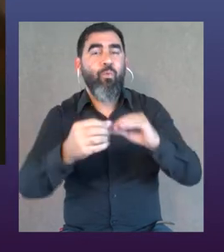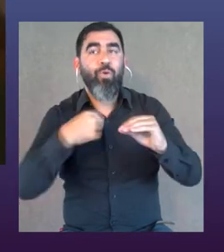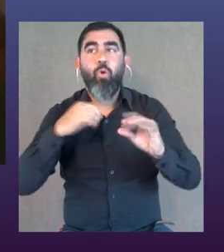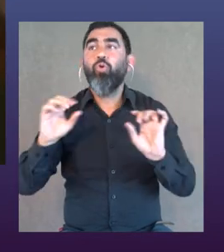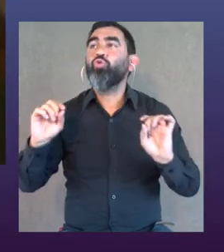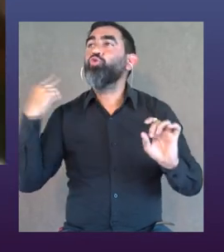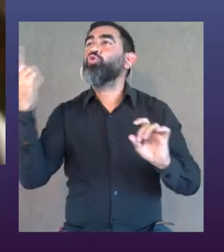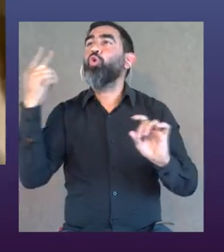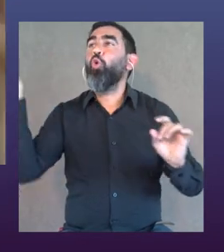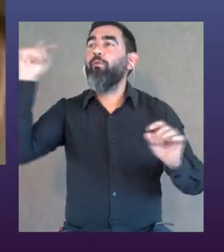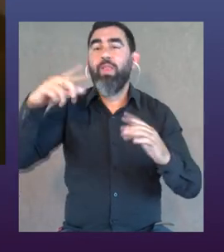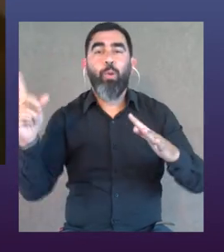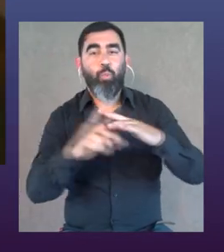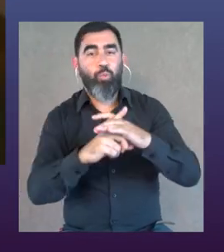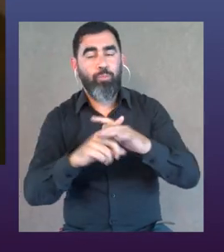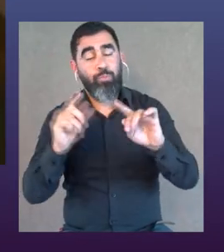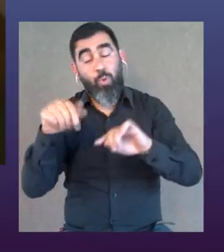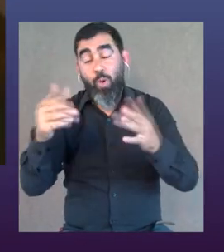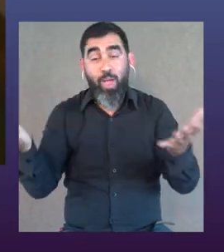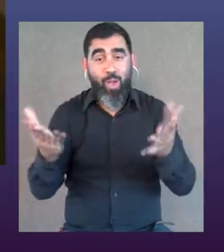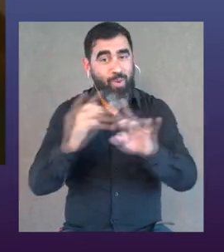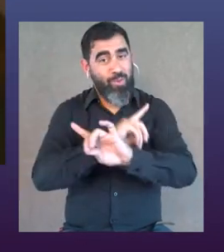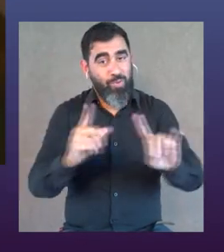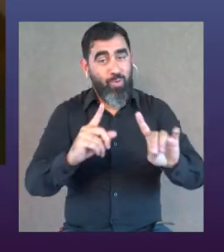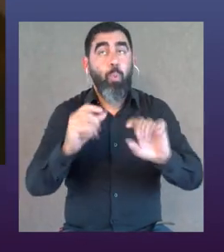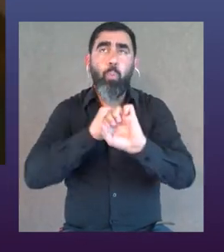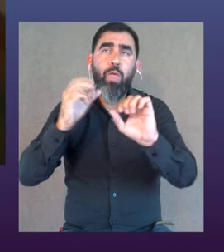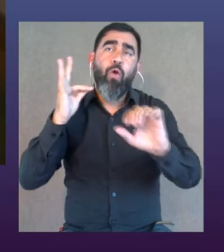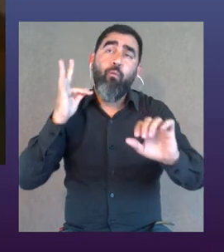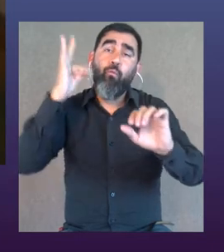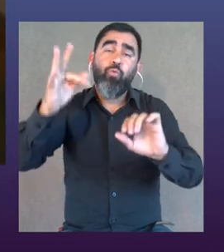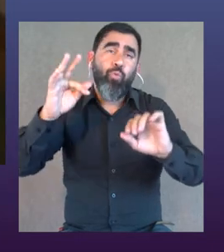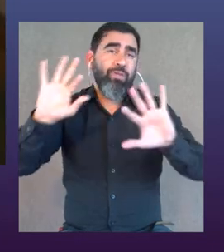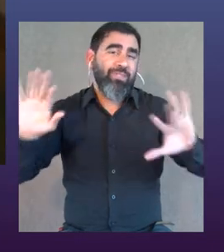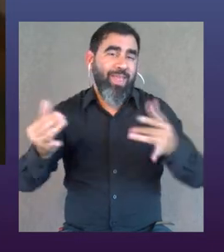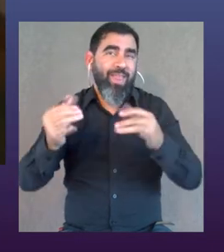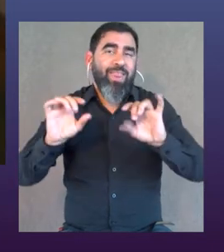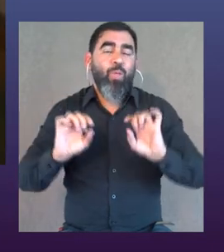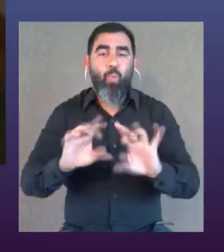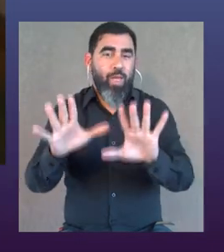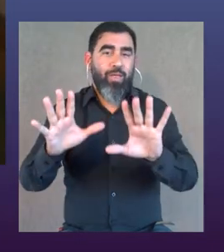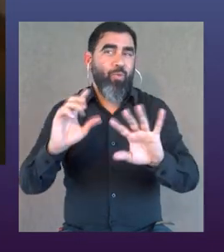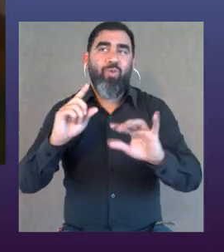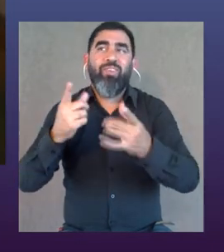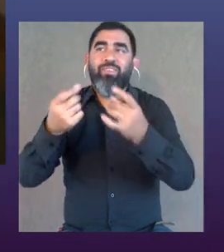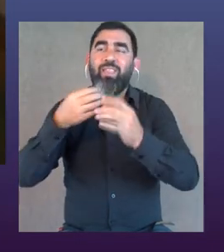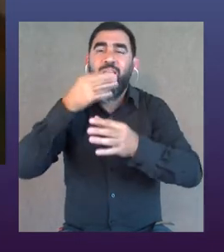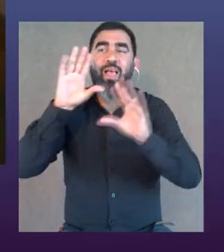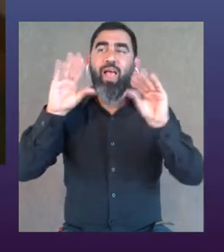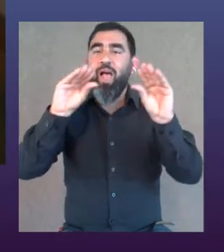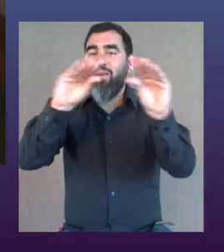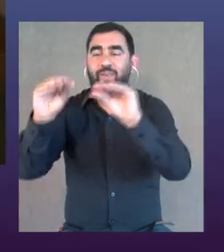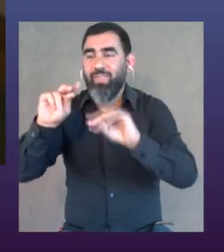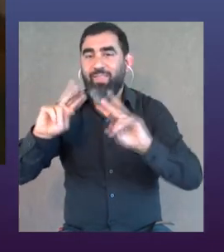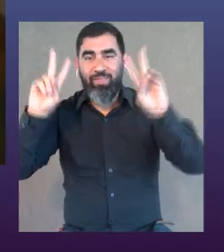forma de que por osmosis aparezca la inclusión hoy. Quizás en unos años naturalizemos esto y ni siquiera